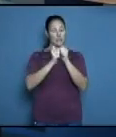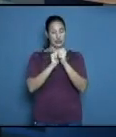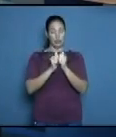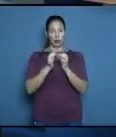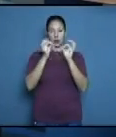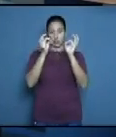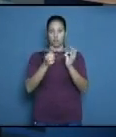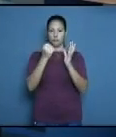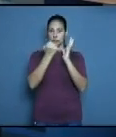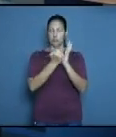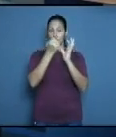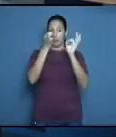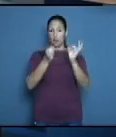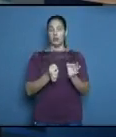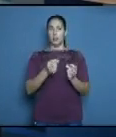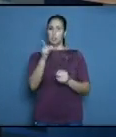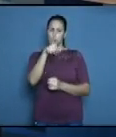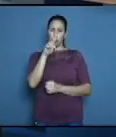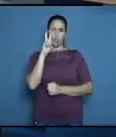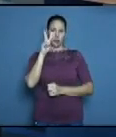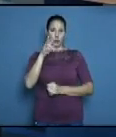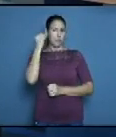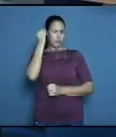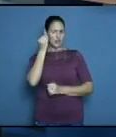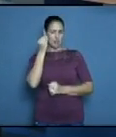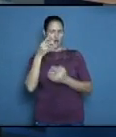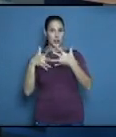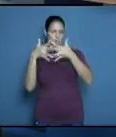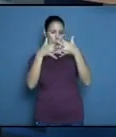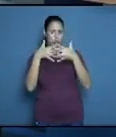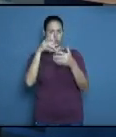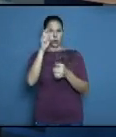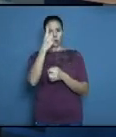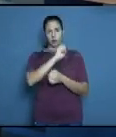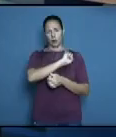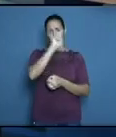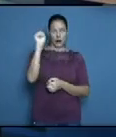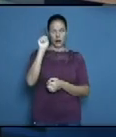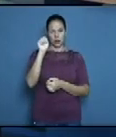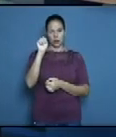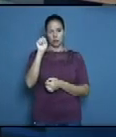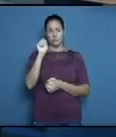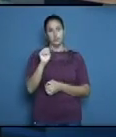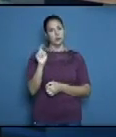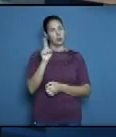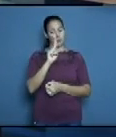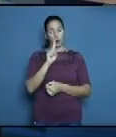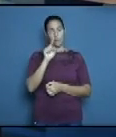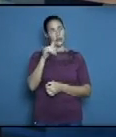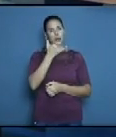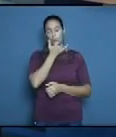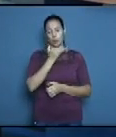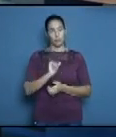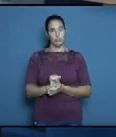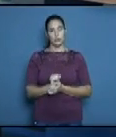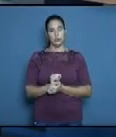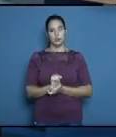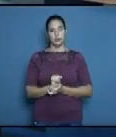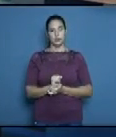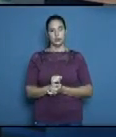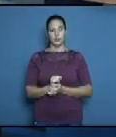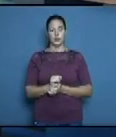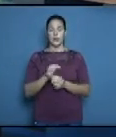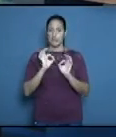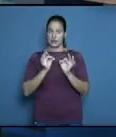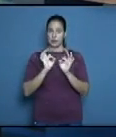usted ve en alguna publicación de los Estados Unidos que su delegación está en el primer lugar esto es totalmente incorrecto siempre